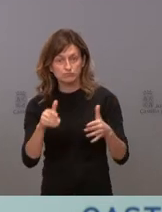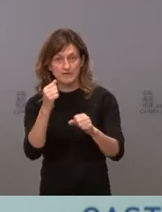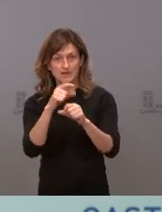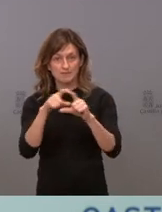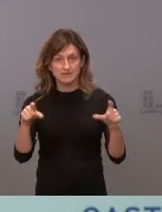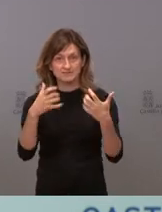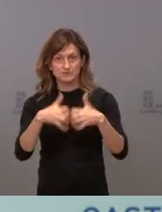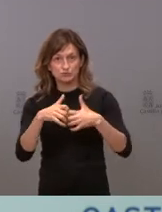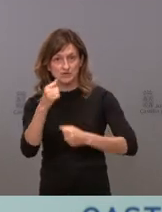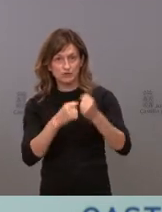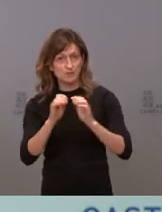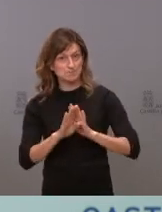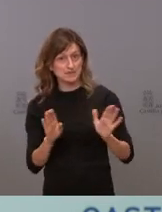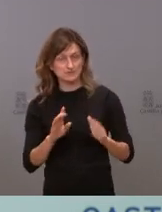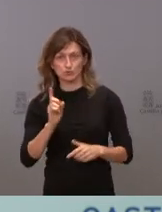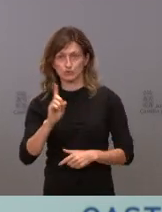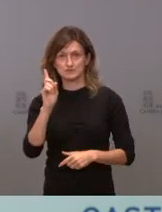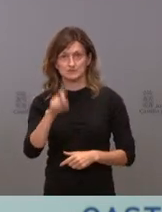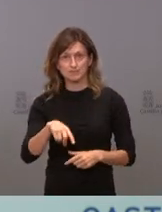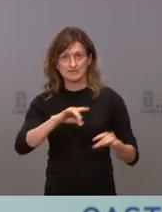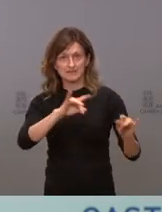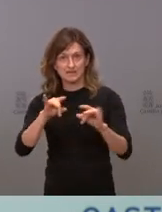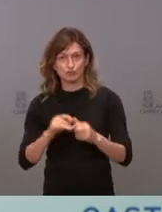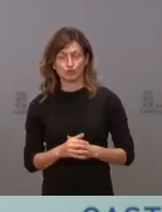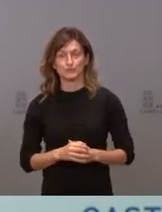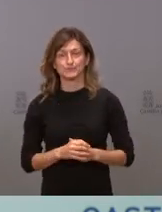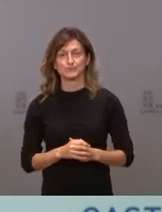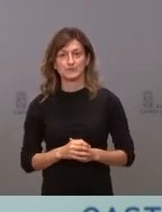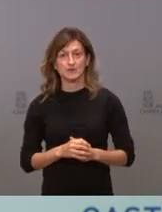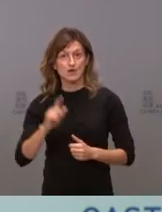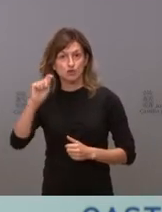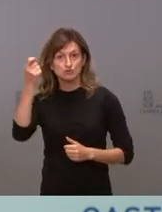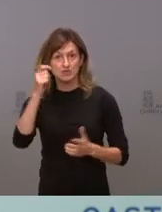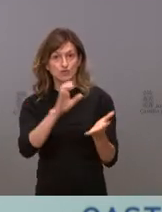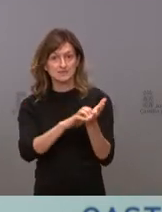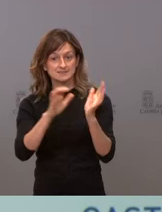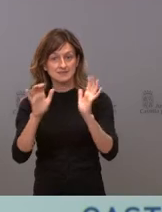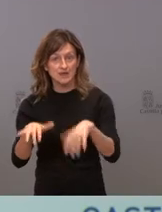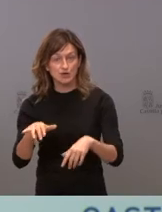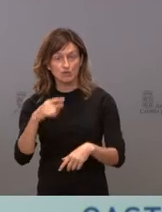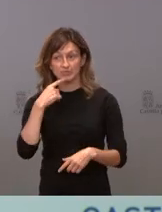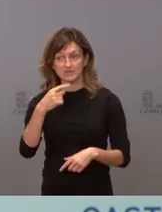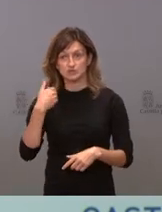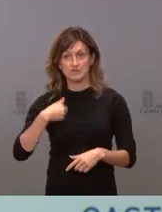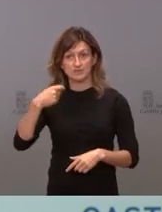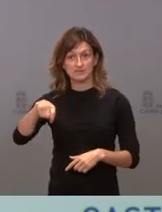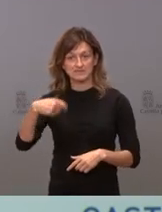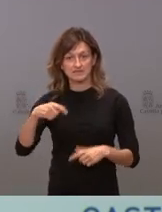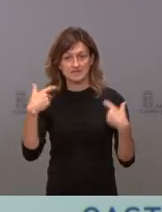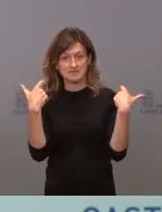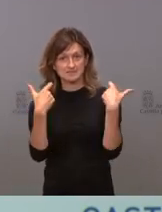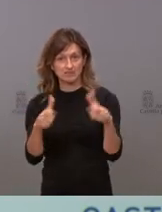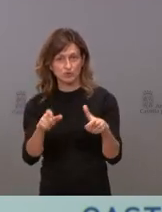a la industria y la economía, también al territorio. Hemos conseguido que Castilla y León, lo ha dicho el presidente, en un sector